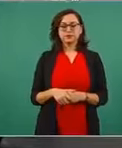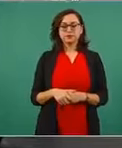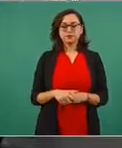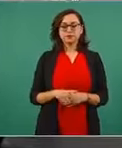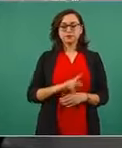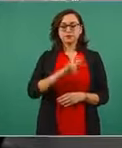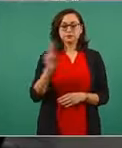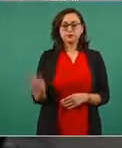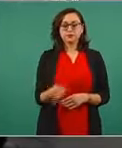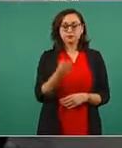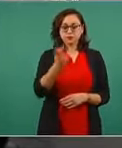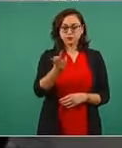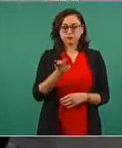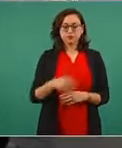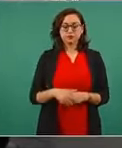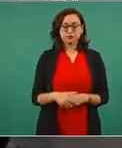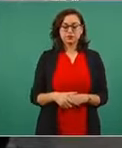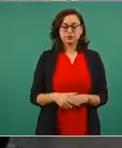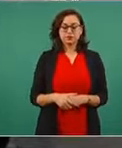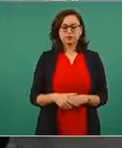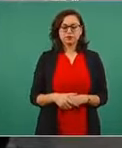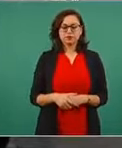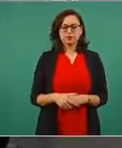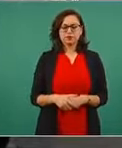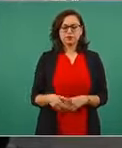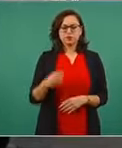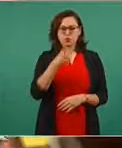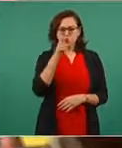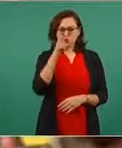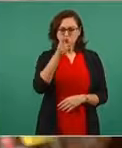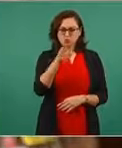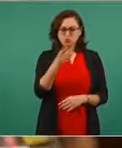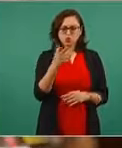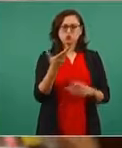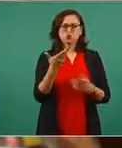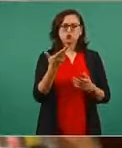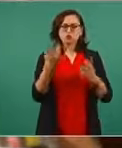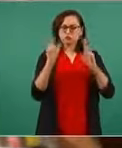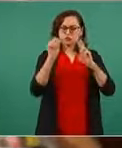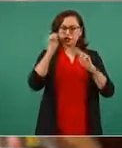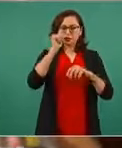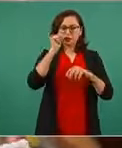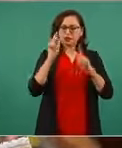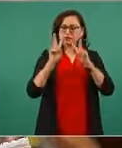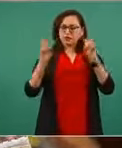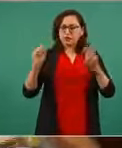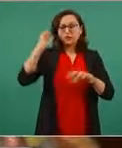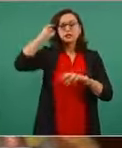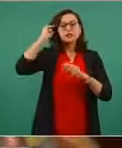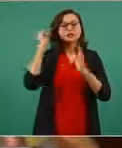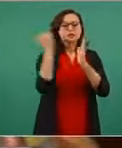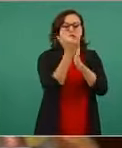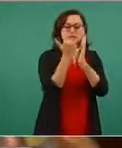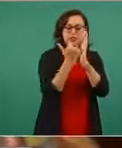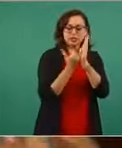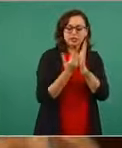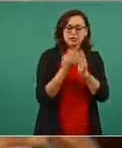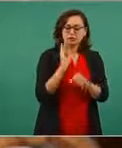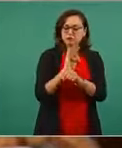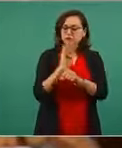Ha marcado permanentemente una agenda en favor de los pueblos y la pregunta es si usted está en favor de que existan